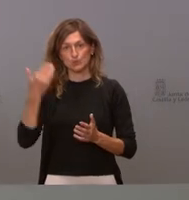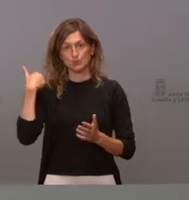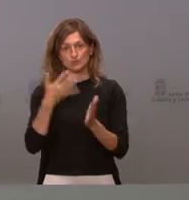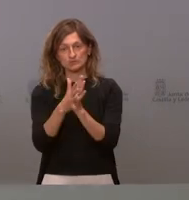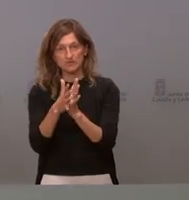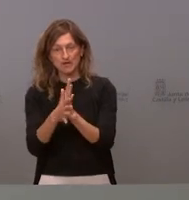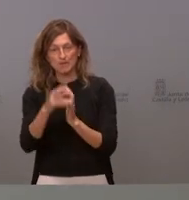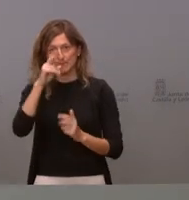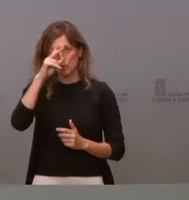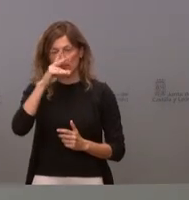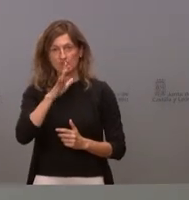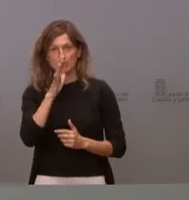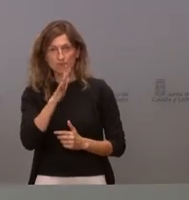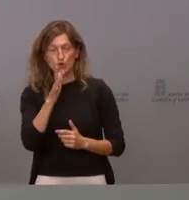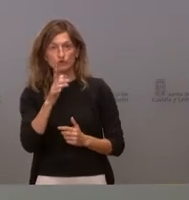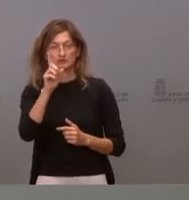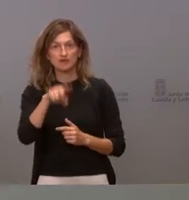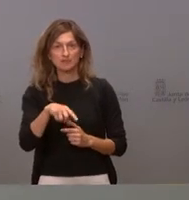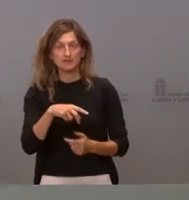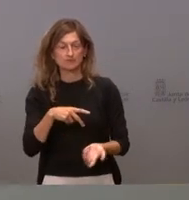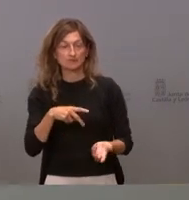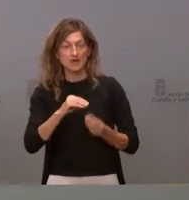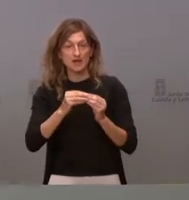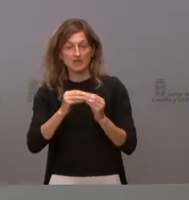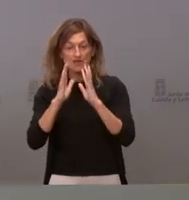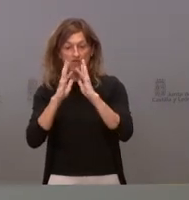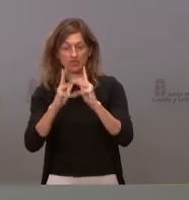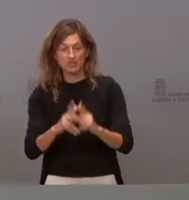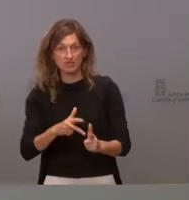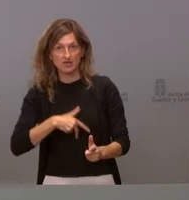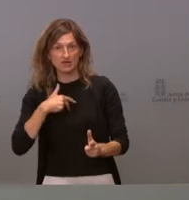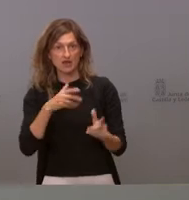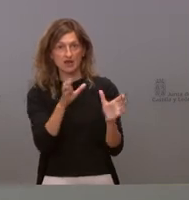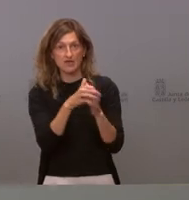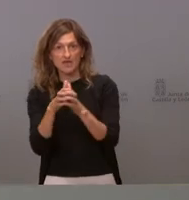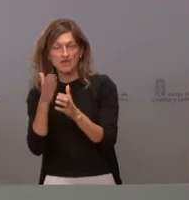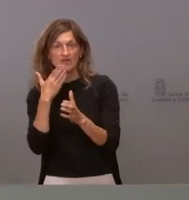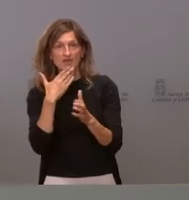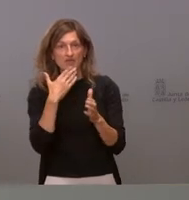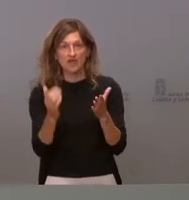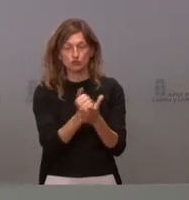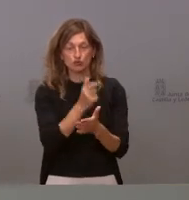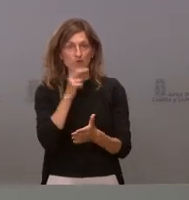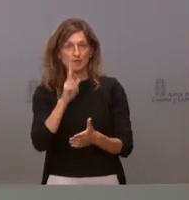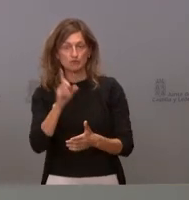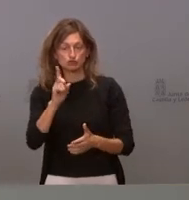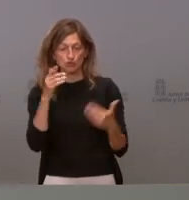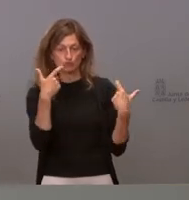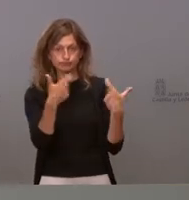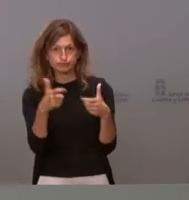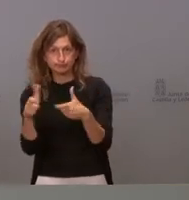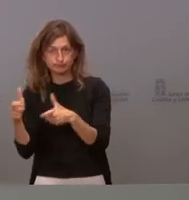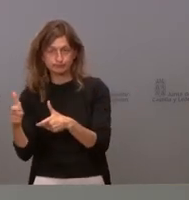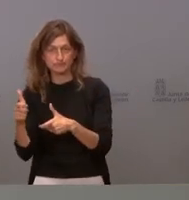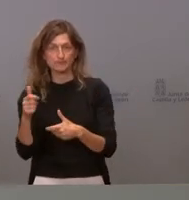preocupación que teníamos porque se había producido una generalización de esta incidencia a todos los bloques etarios y ahora vemos que la mayor parte